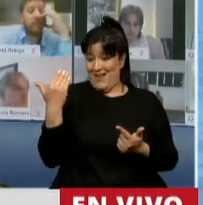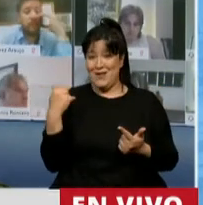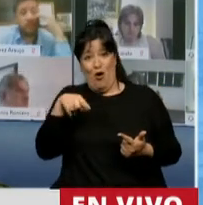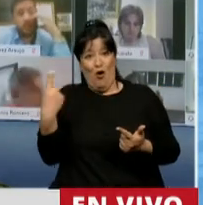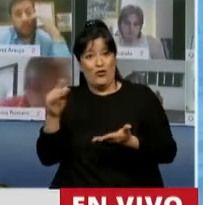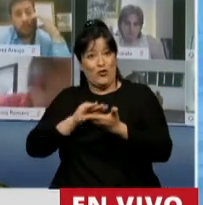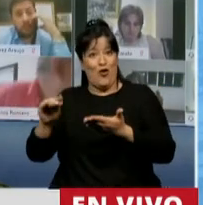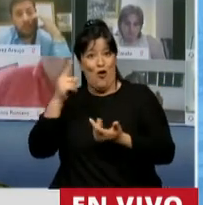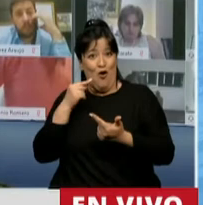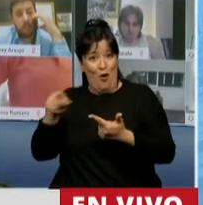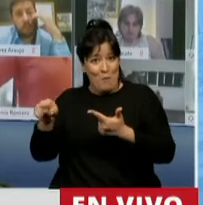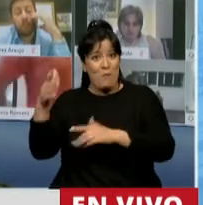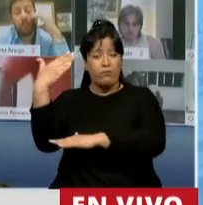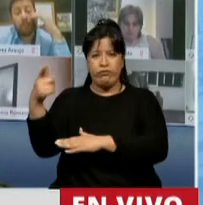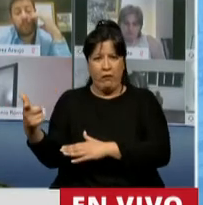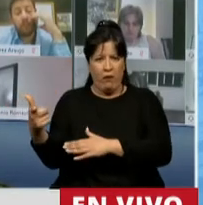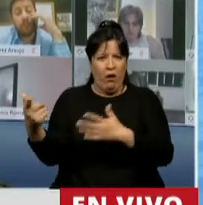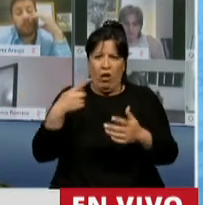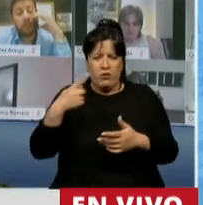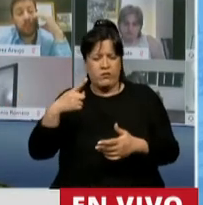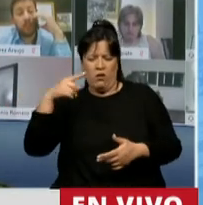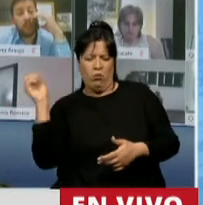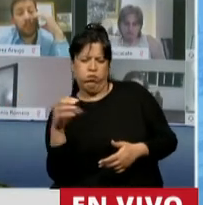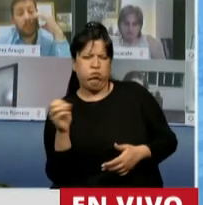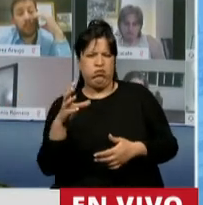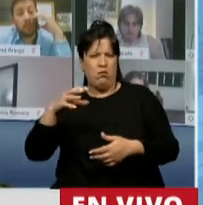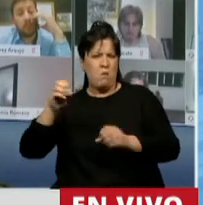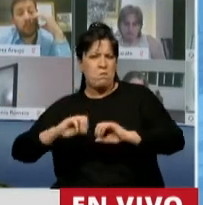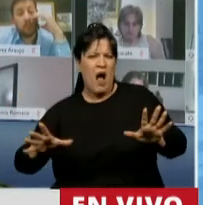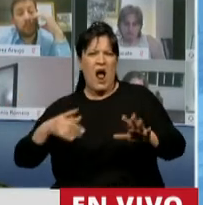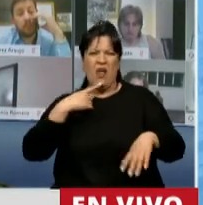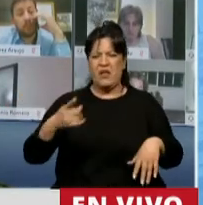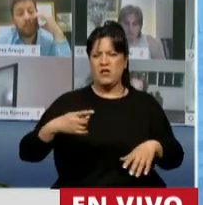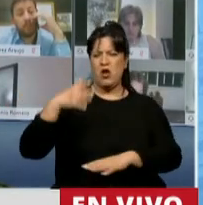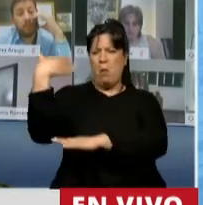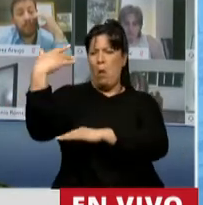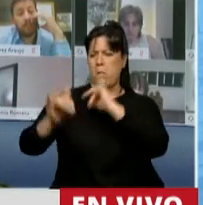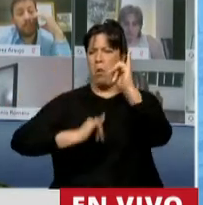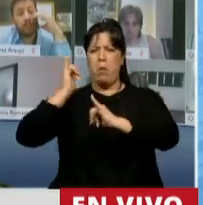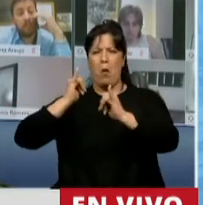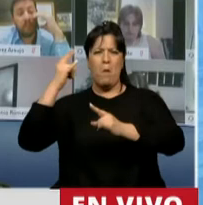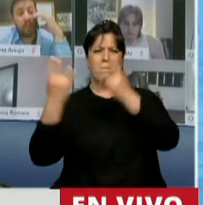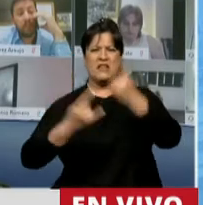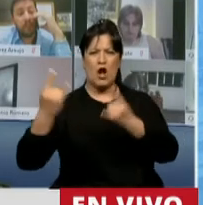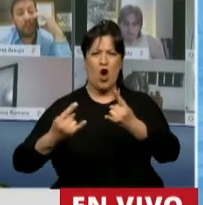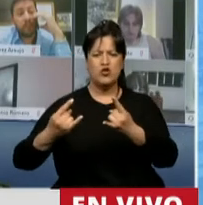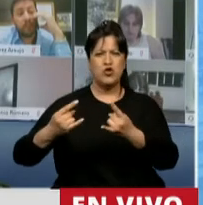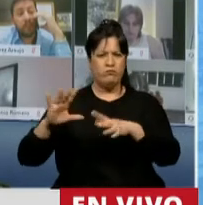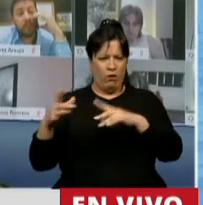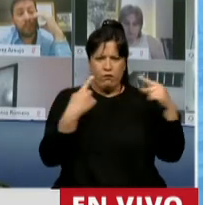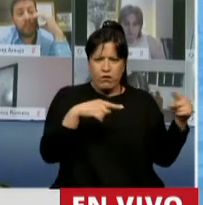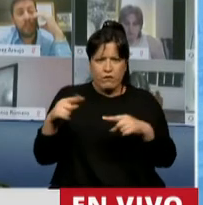no haciendo otra cosa que descalificarnos, tratándonos de demagogos, de mentirosos.